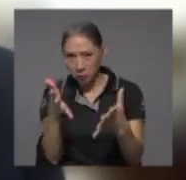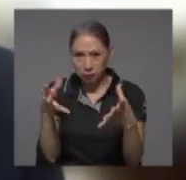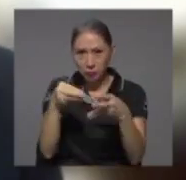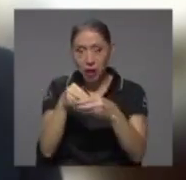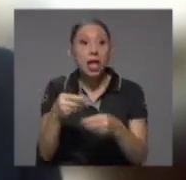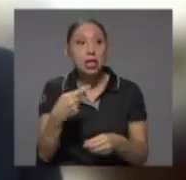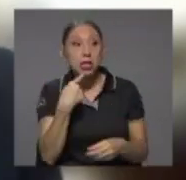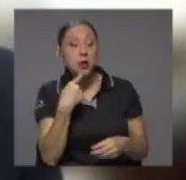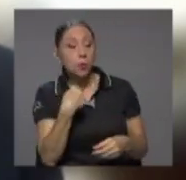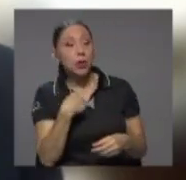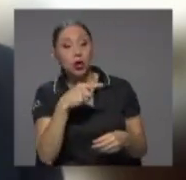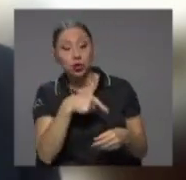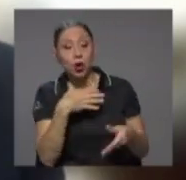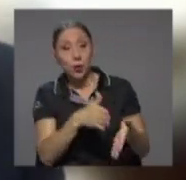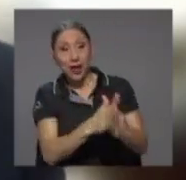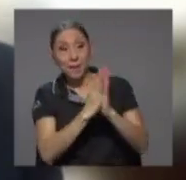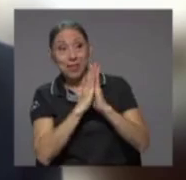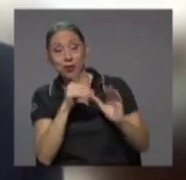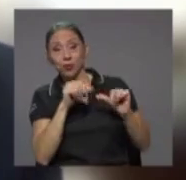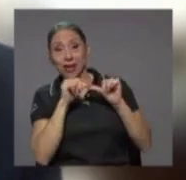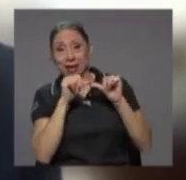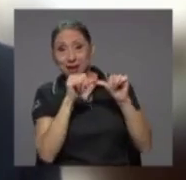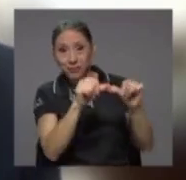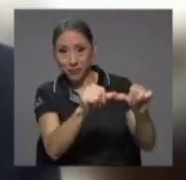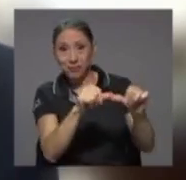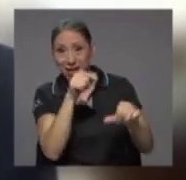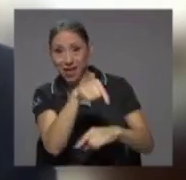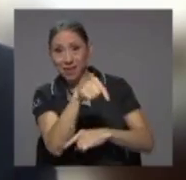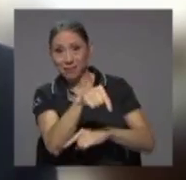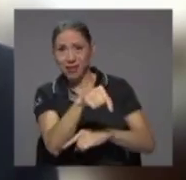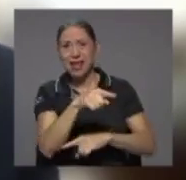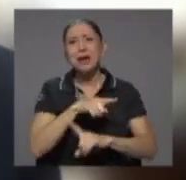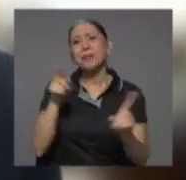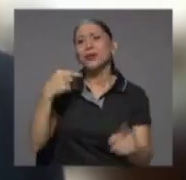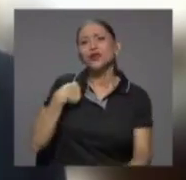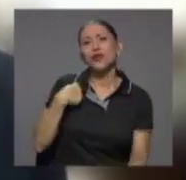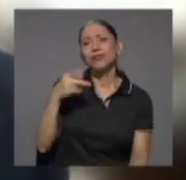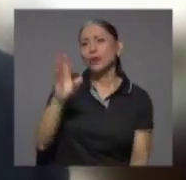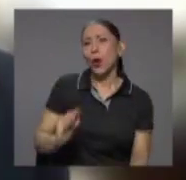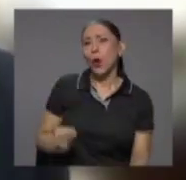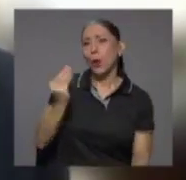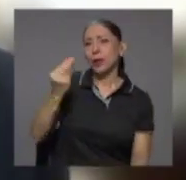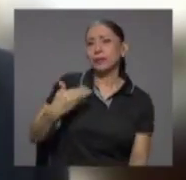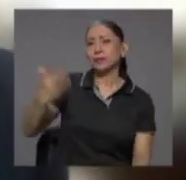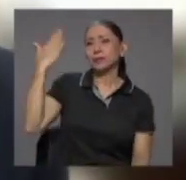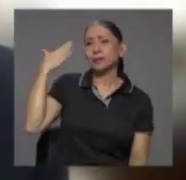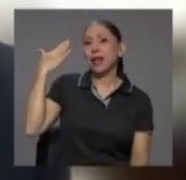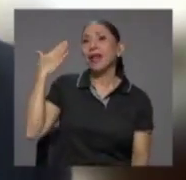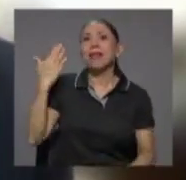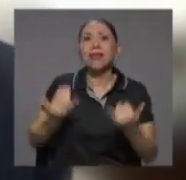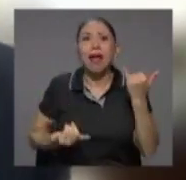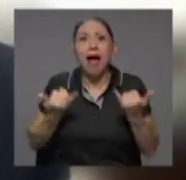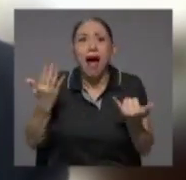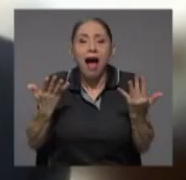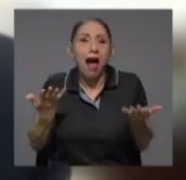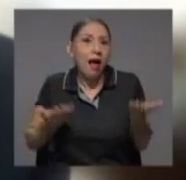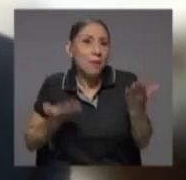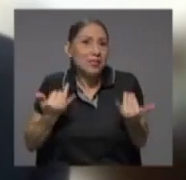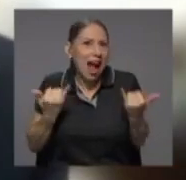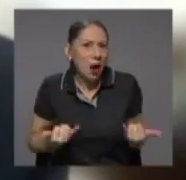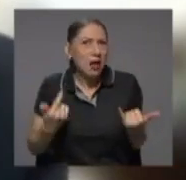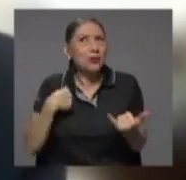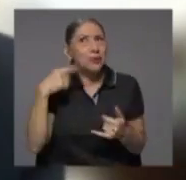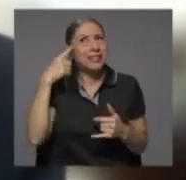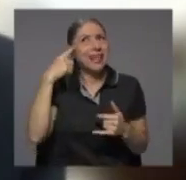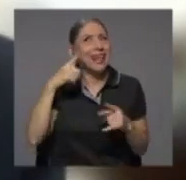mantenga en el puesto. Pero yo, bueno, en ese entonces, muy joven, ¿verdad? Tal vez hoy en día lo pensaría diferente, le dije,